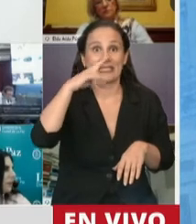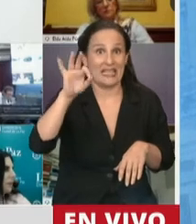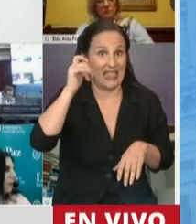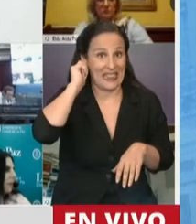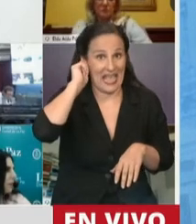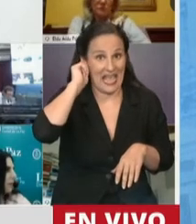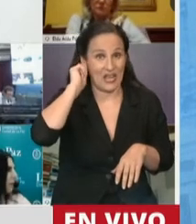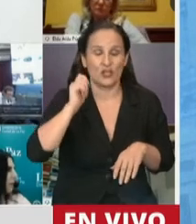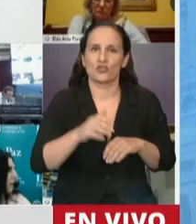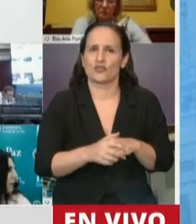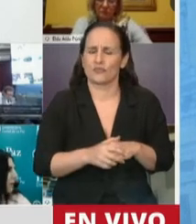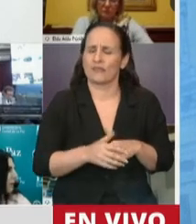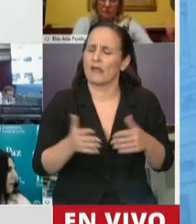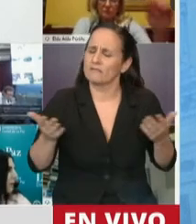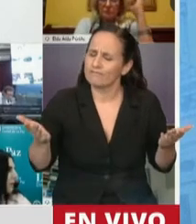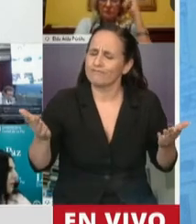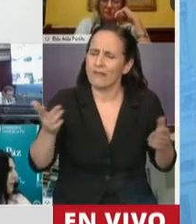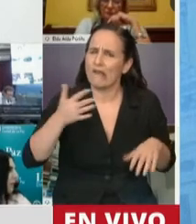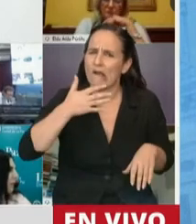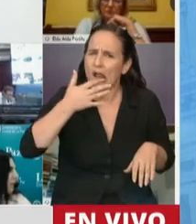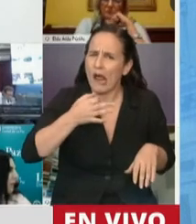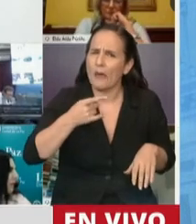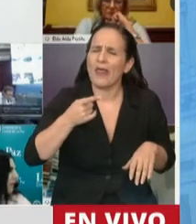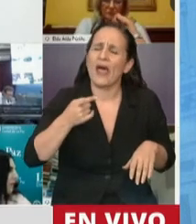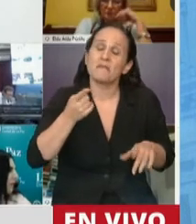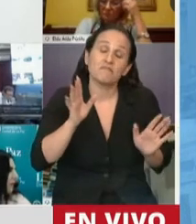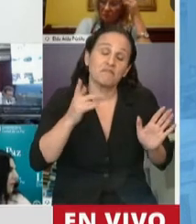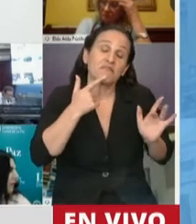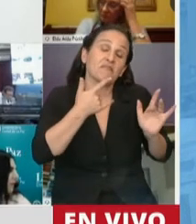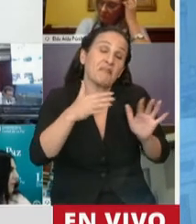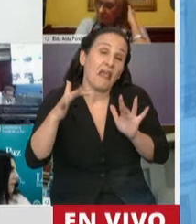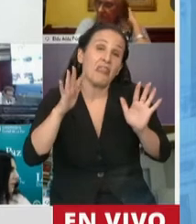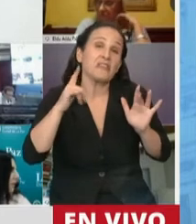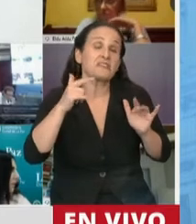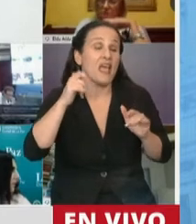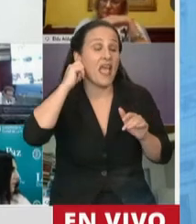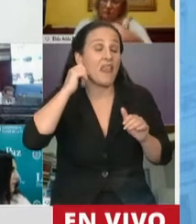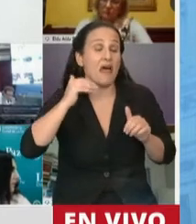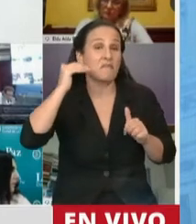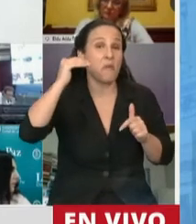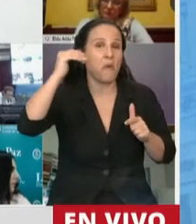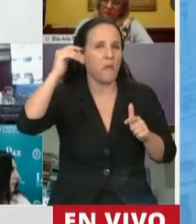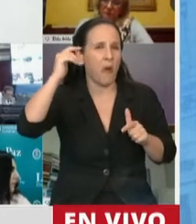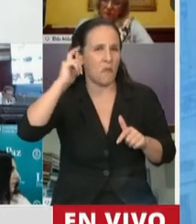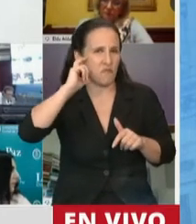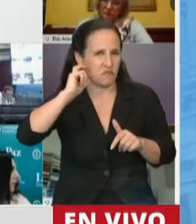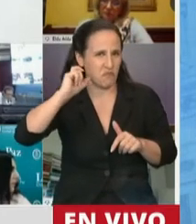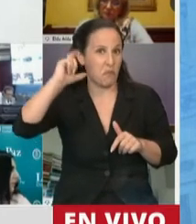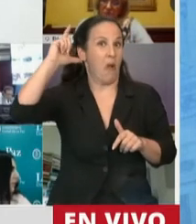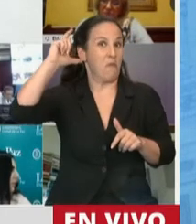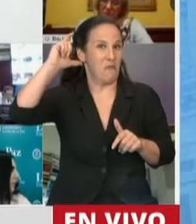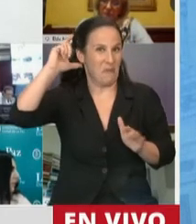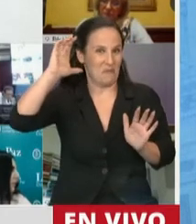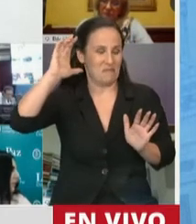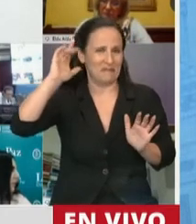Y la verdad que dicen que uno con los años se hace más sabio. Me da la sensación que este